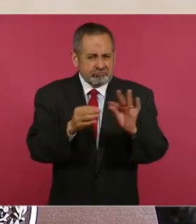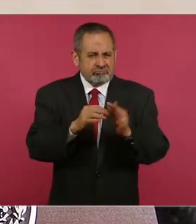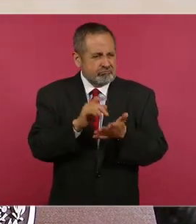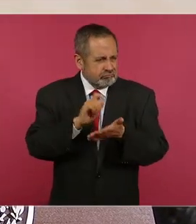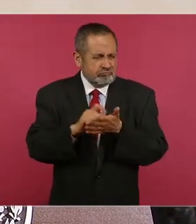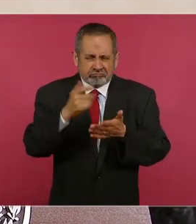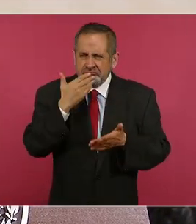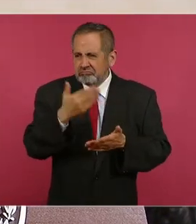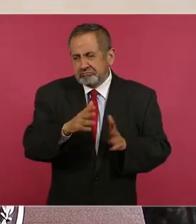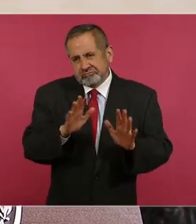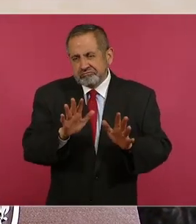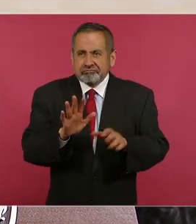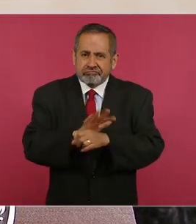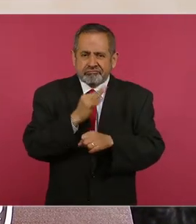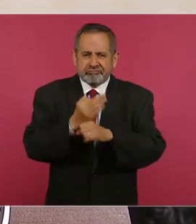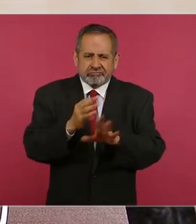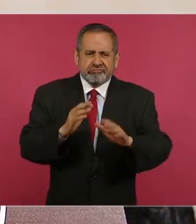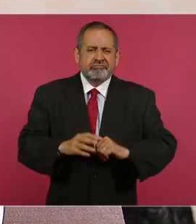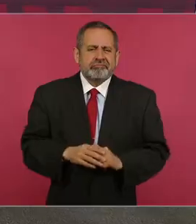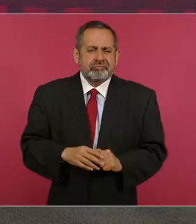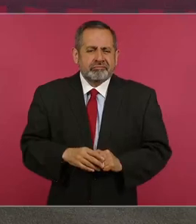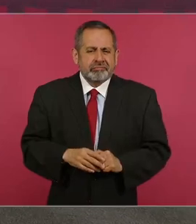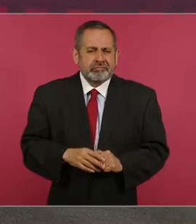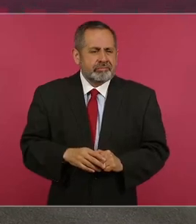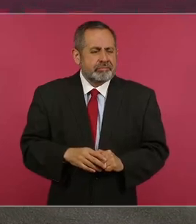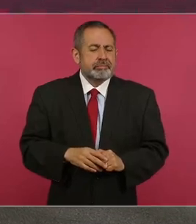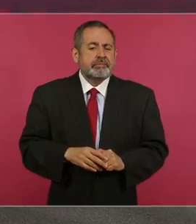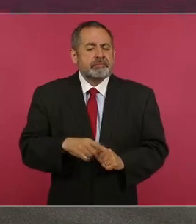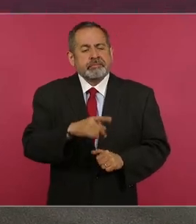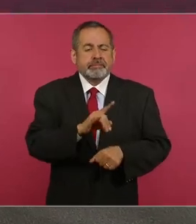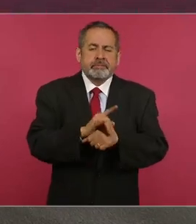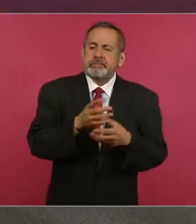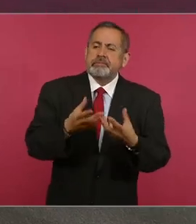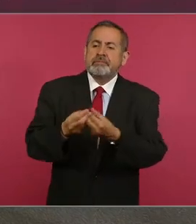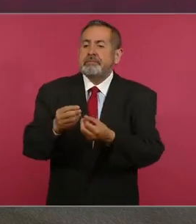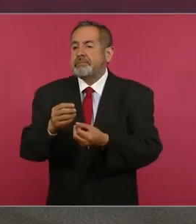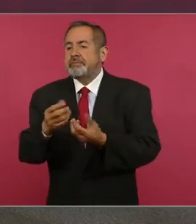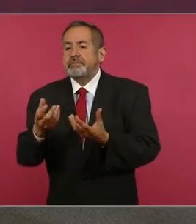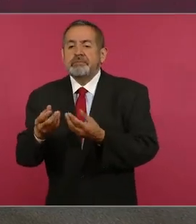ser de la sociedad civil, no,